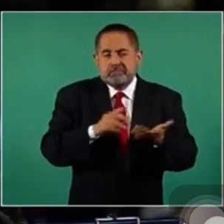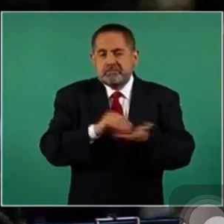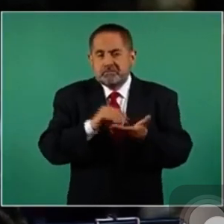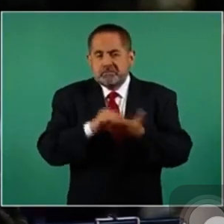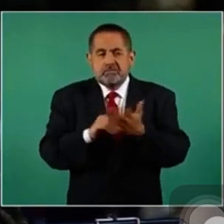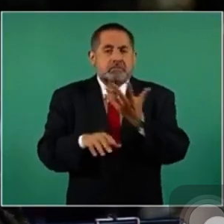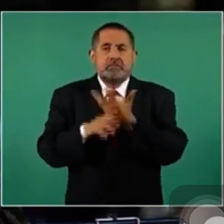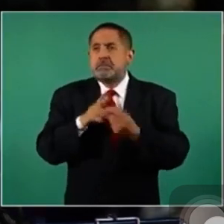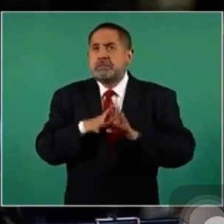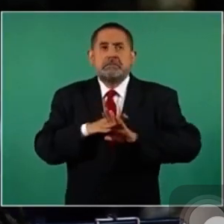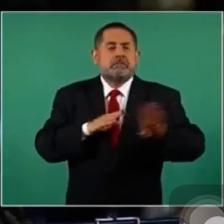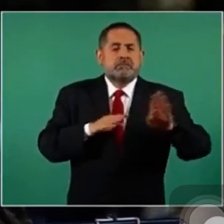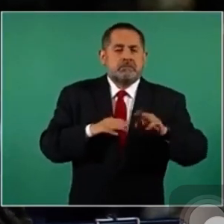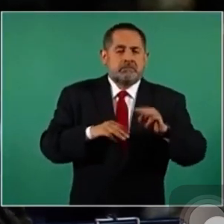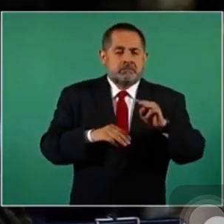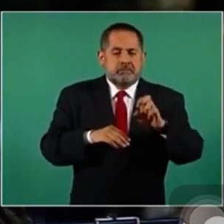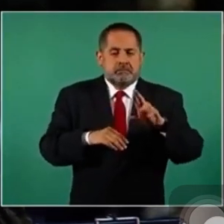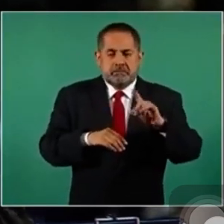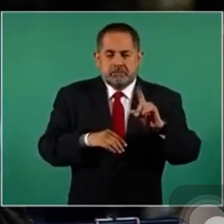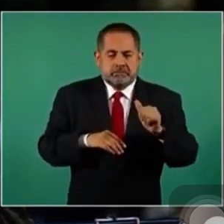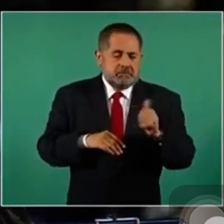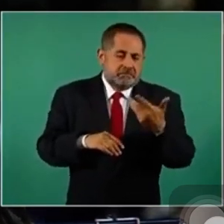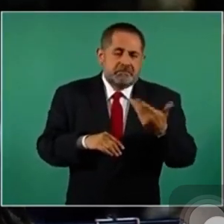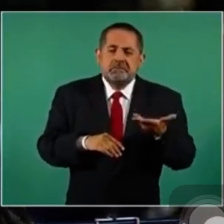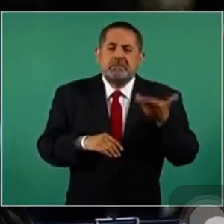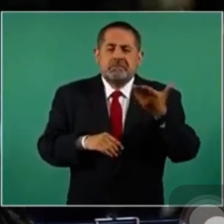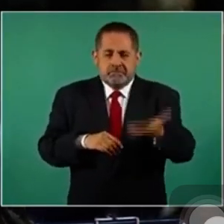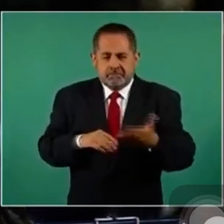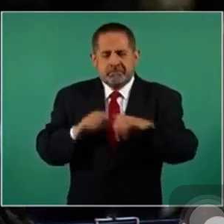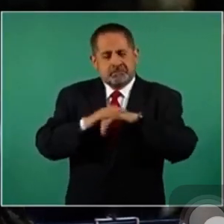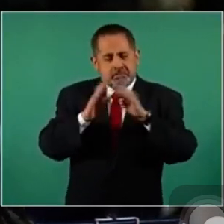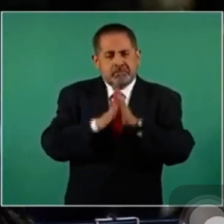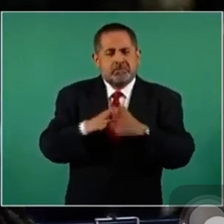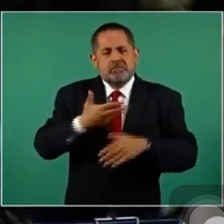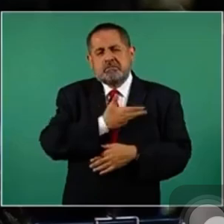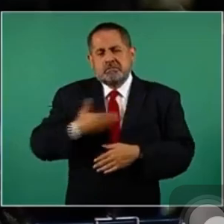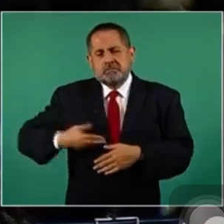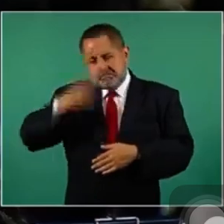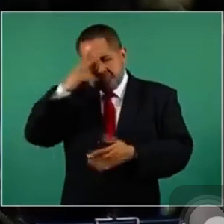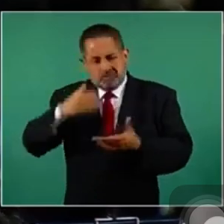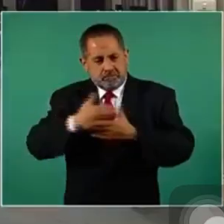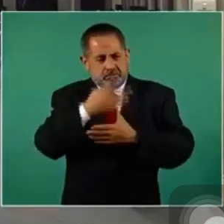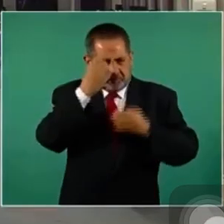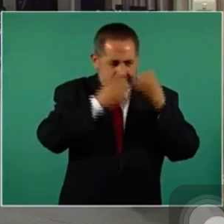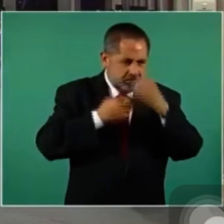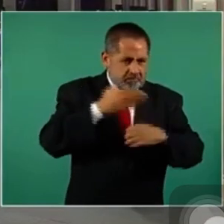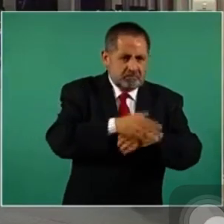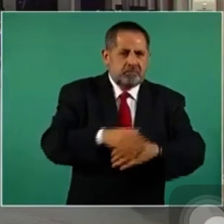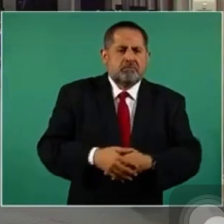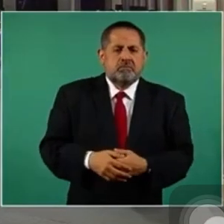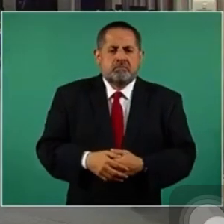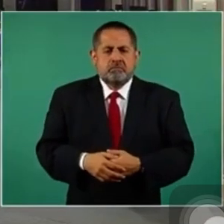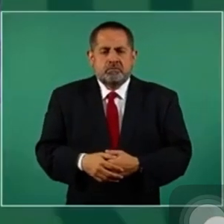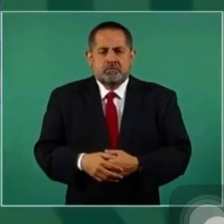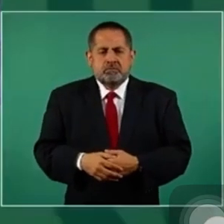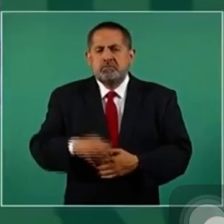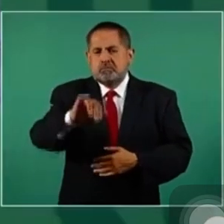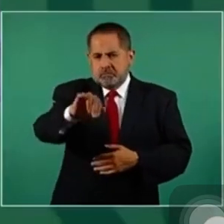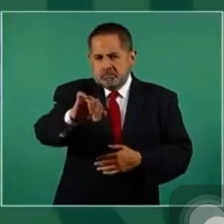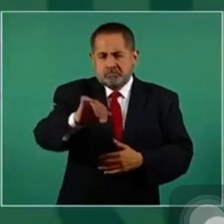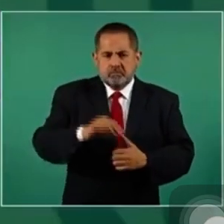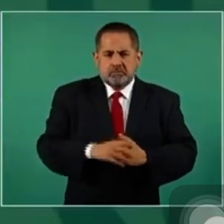viviendo en Mérida. Él pide que Presidencia de la República intervenga. Sí, vamos a intervenir.